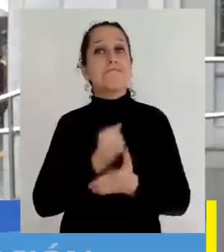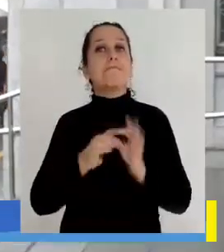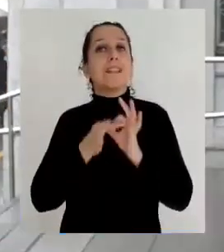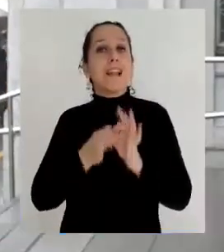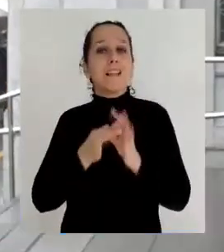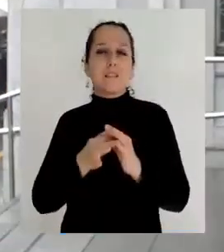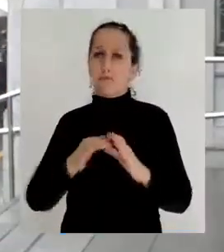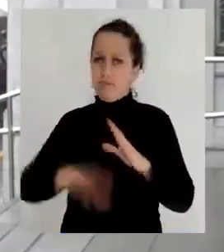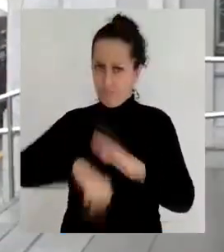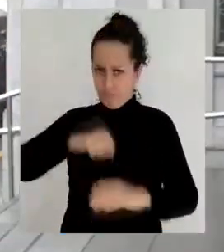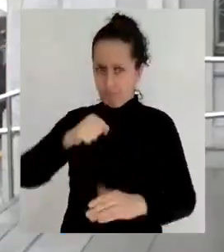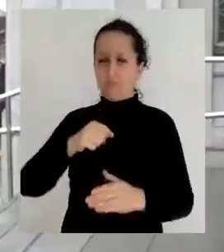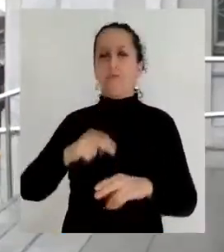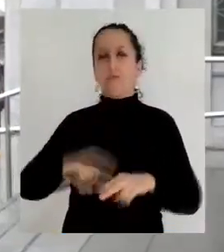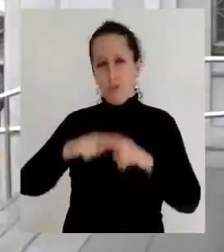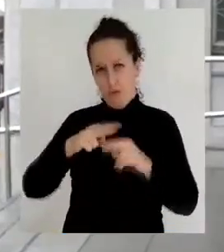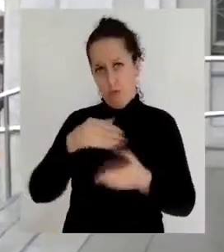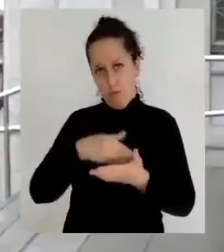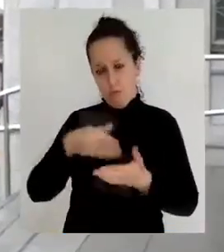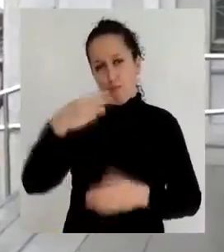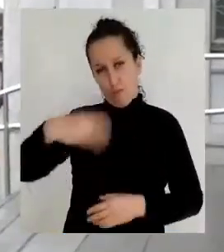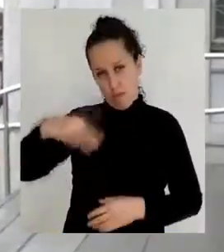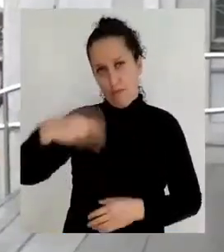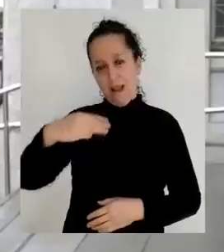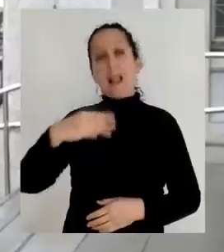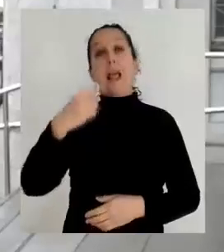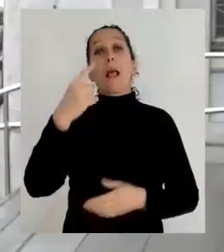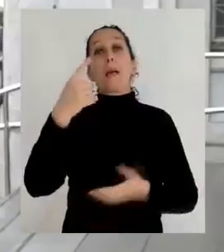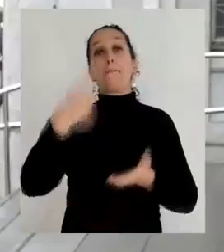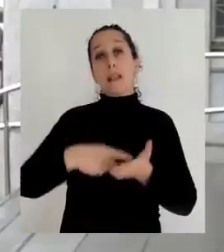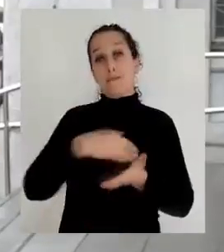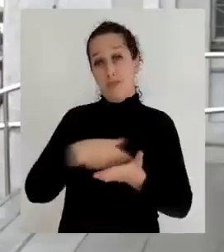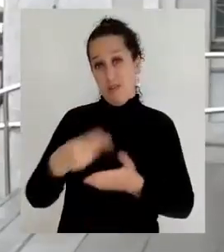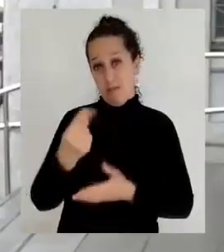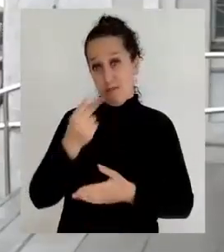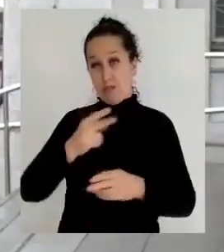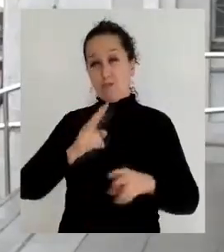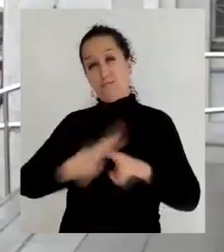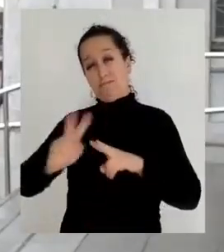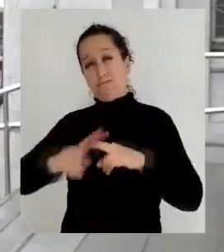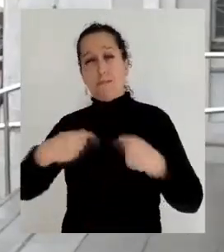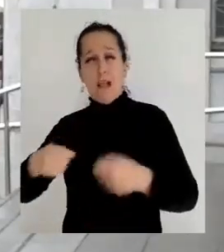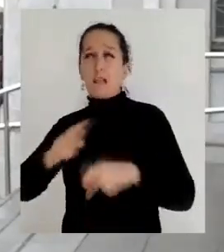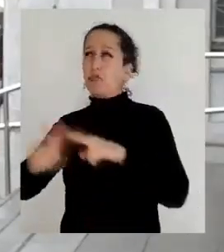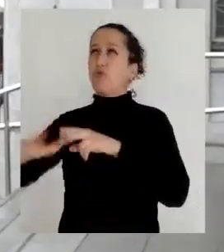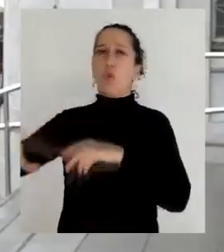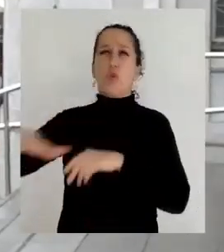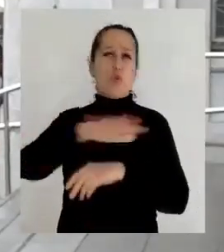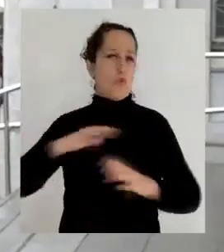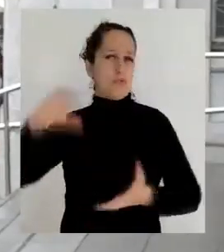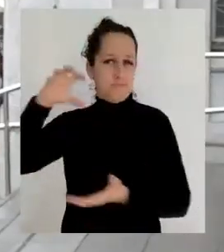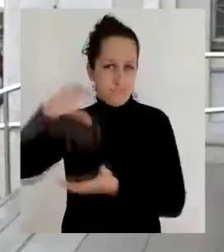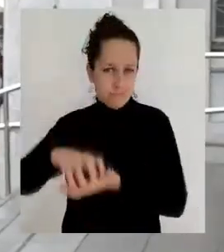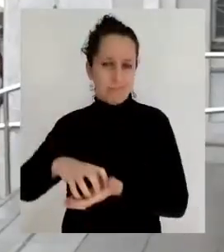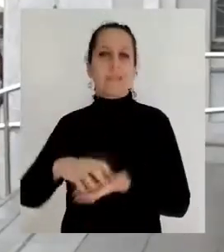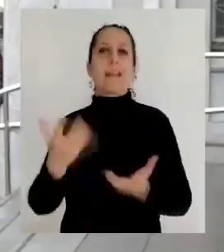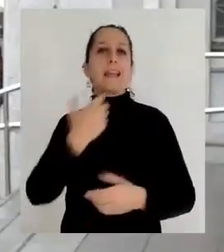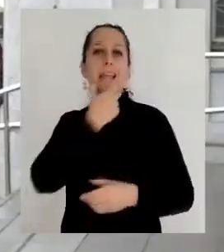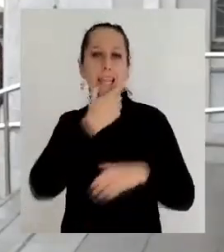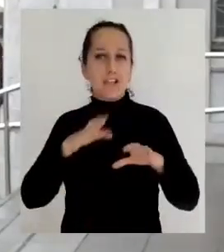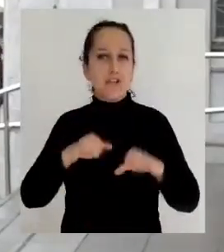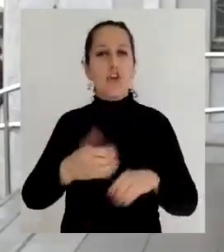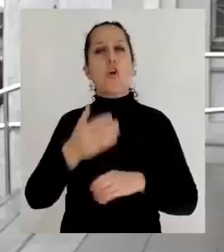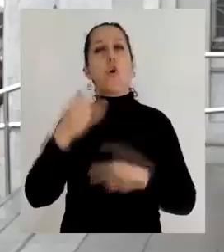importante inversión 100% municipal, que consideró mil millones de pesos. Este centro integral tendrá distintas atenciones